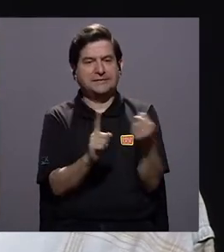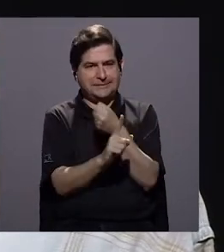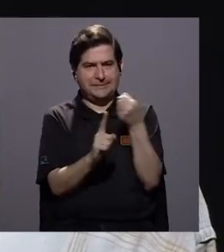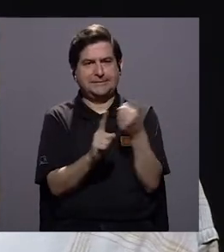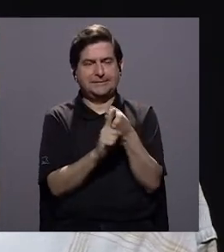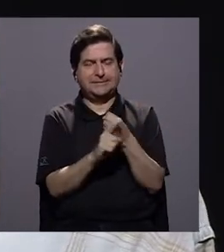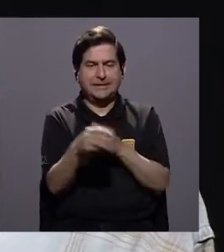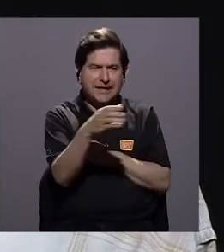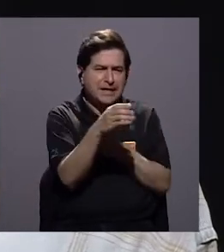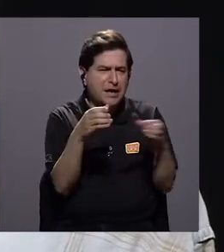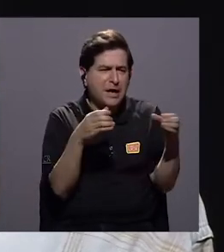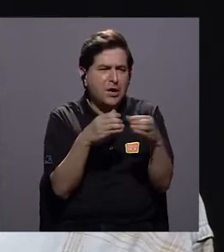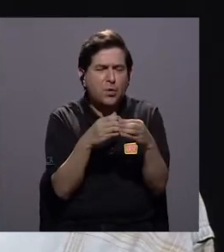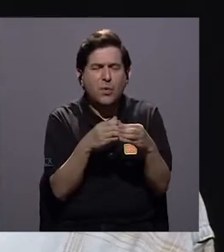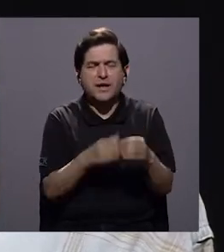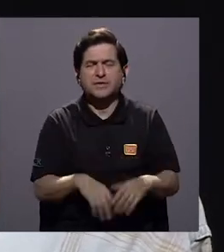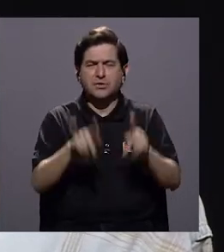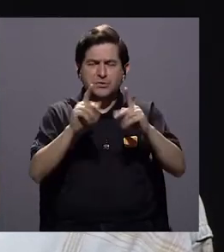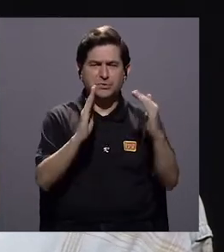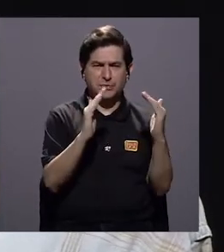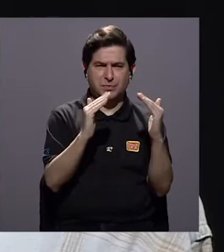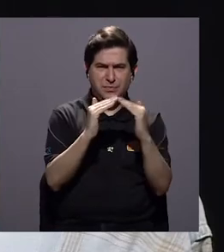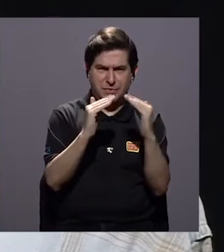en violencia, las cuarterías viven en violencia,